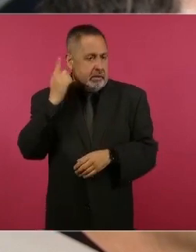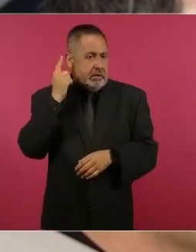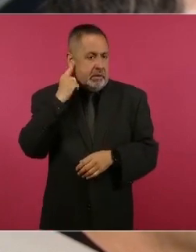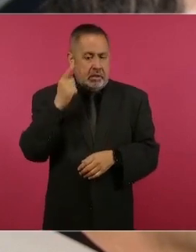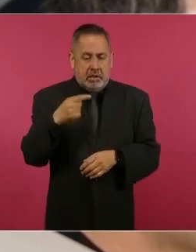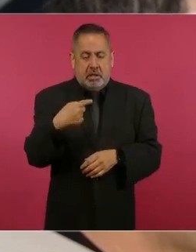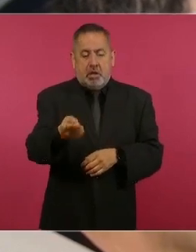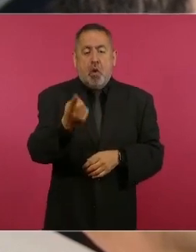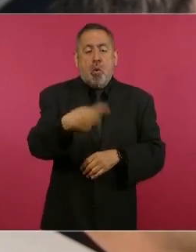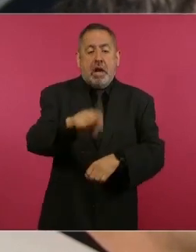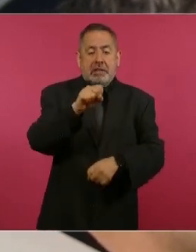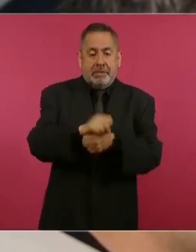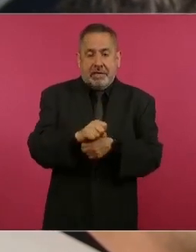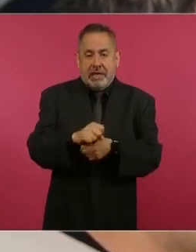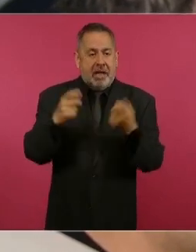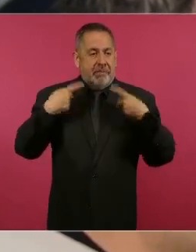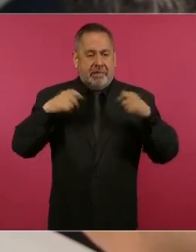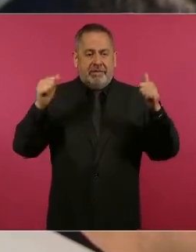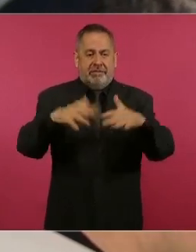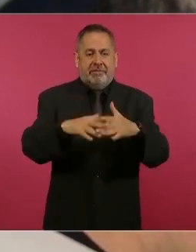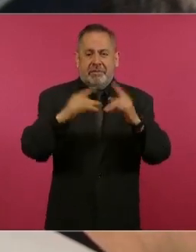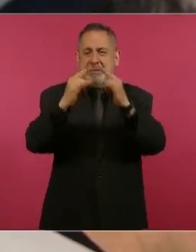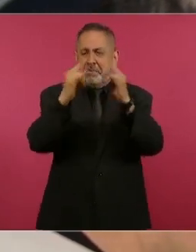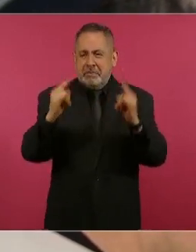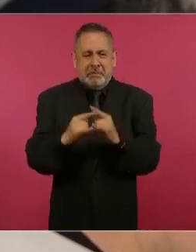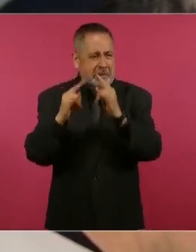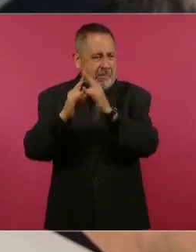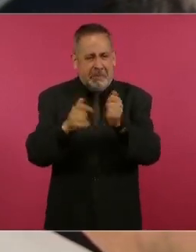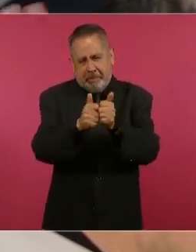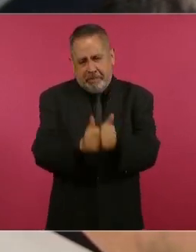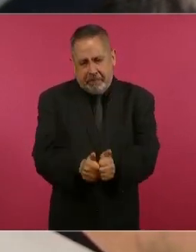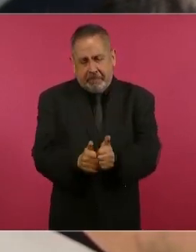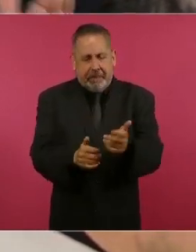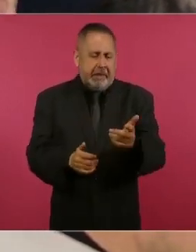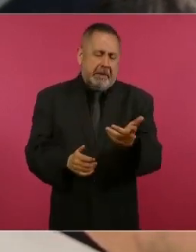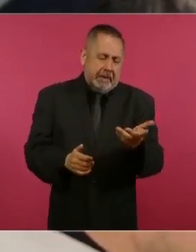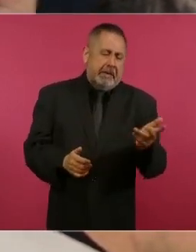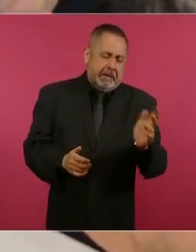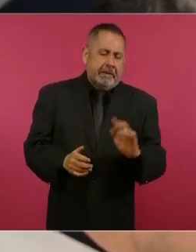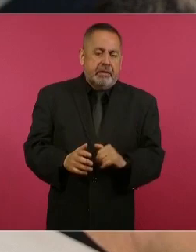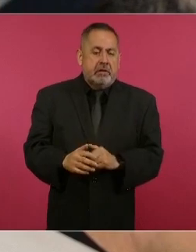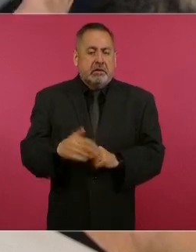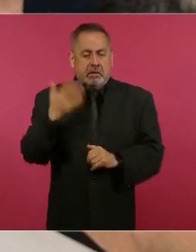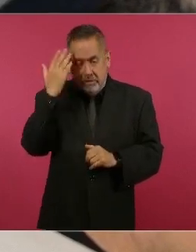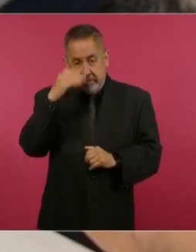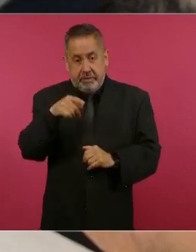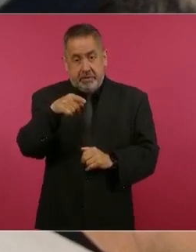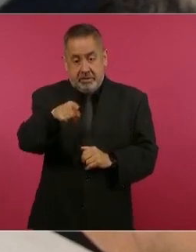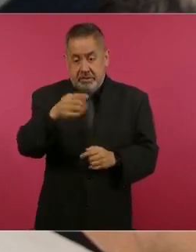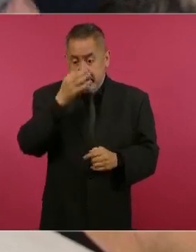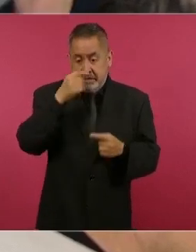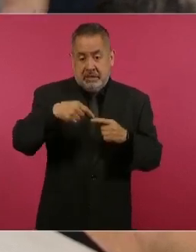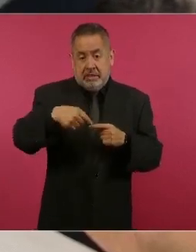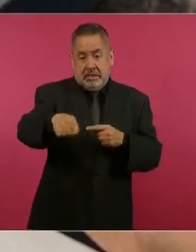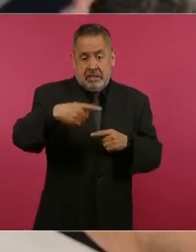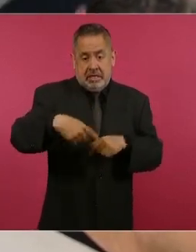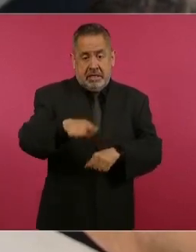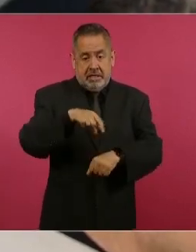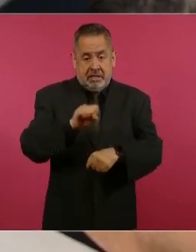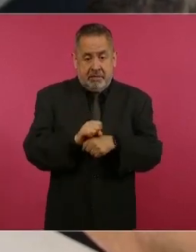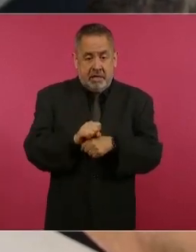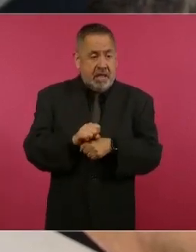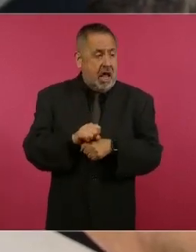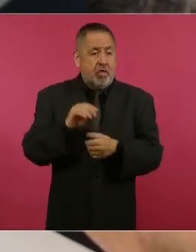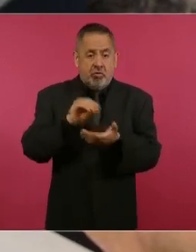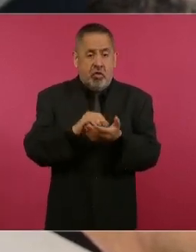los normalistas, tienen programadas varias movilizaciones. Saber si durante toda esta semana va a permanecer